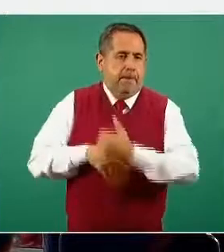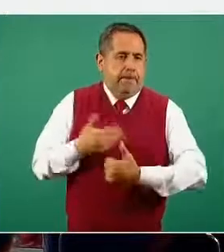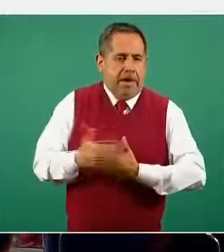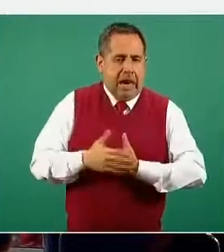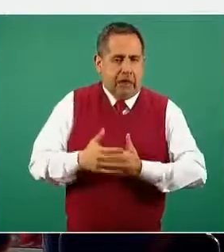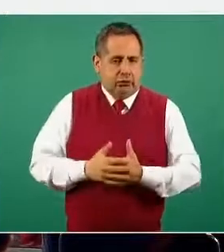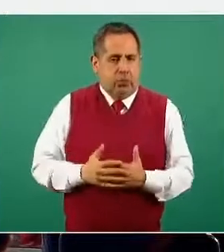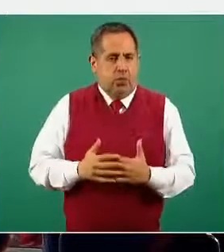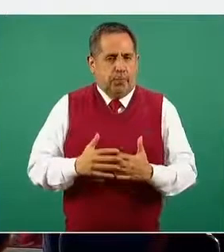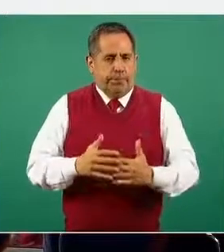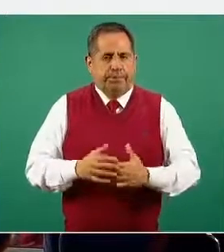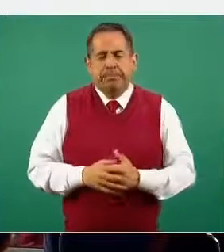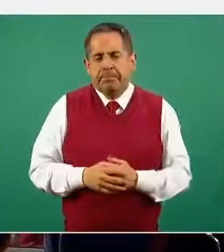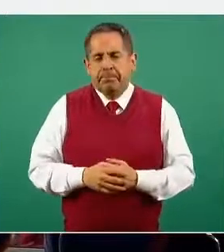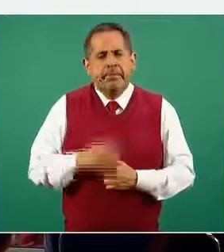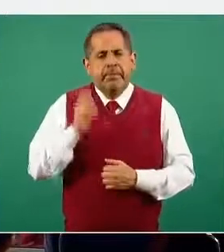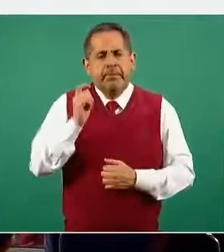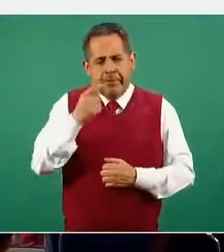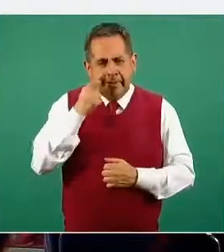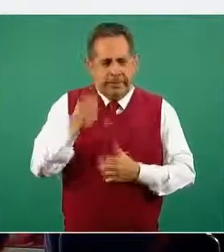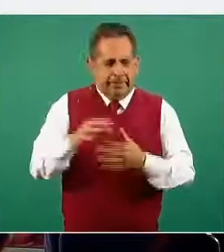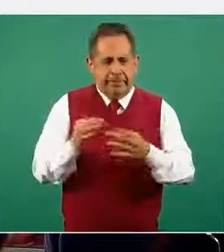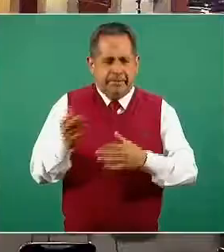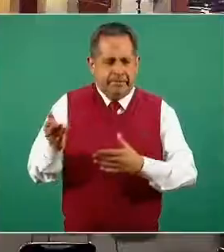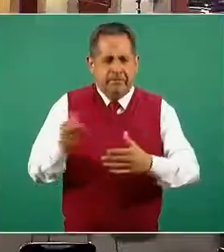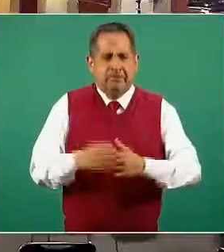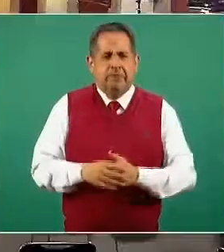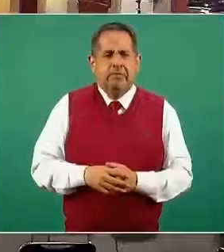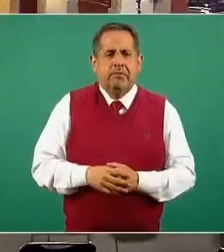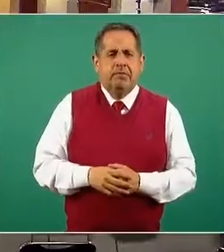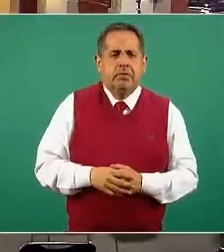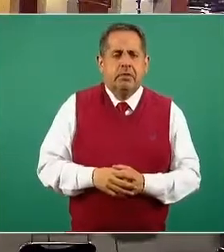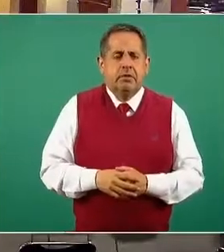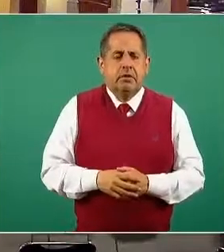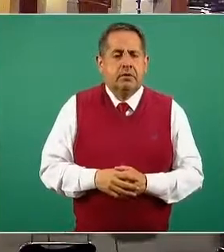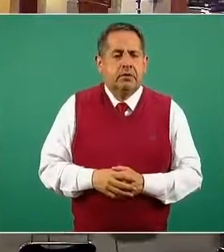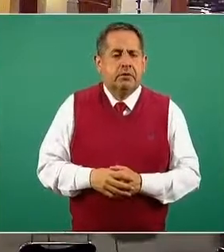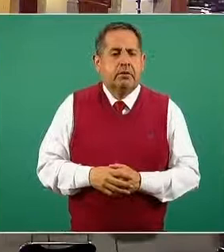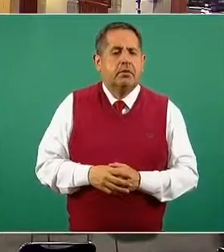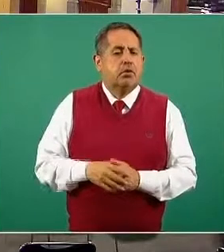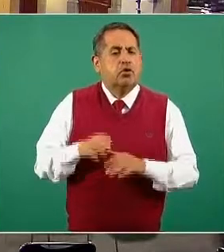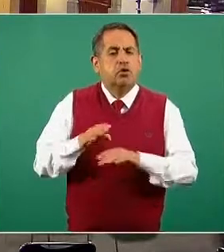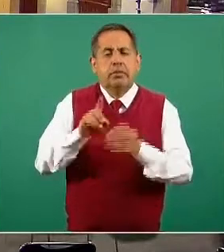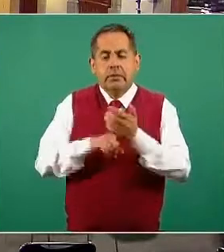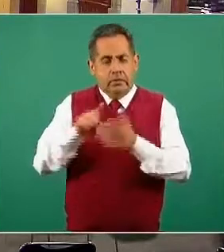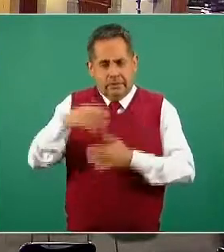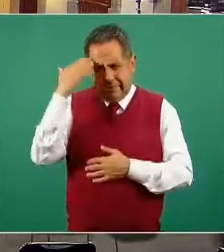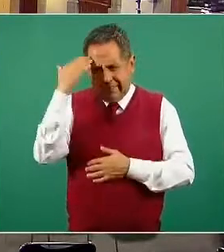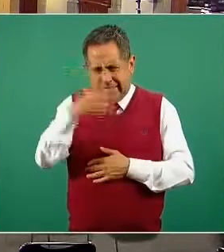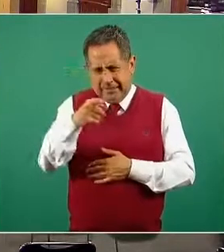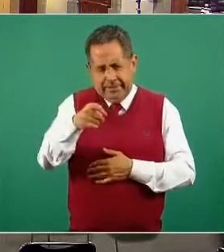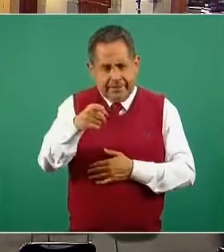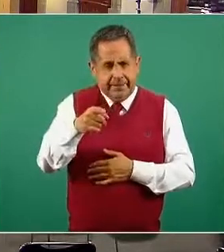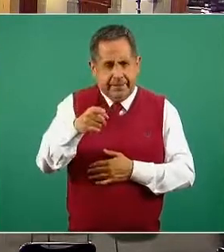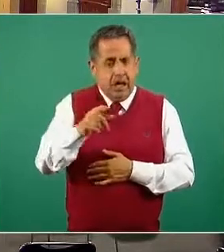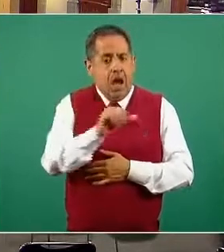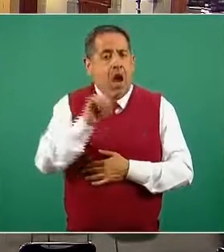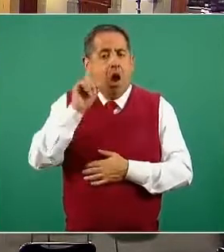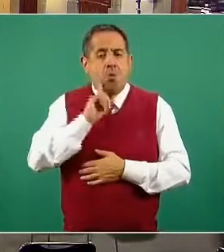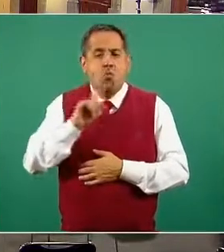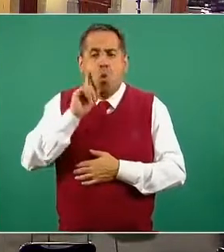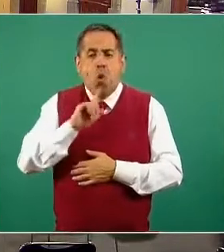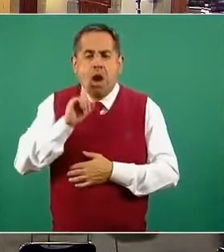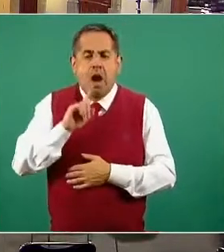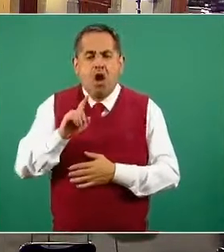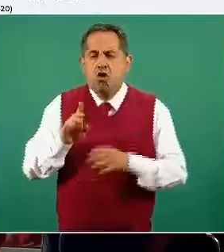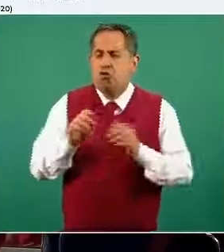conjunta, si me permiten la siguiente diapositiva, por favor, en relación a que, como ustedes saben, la mujer embarazada,